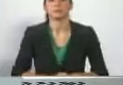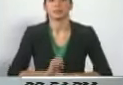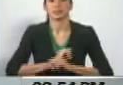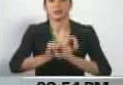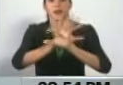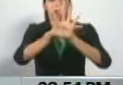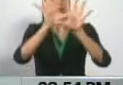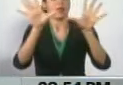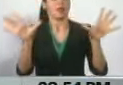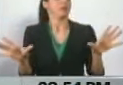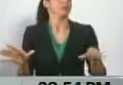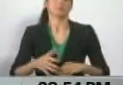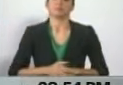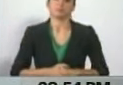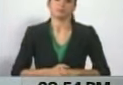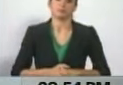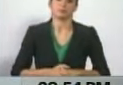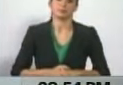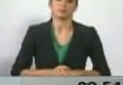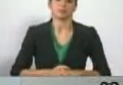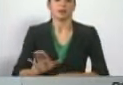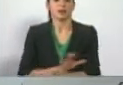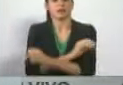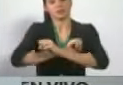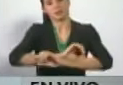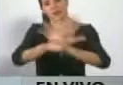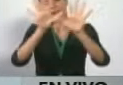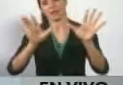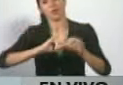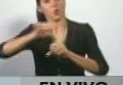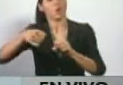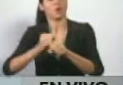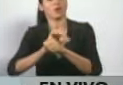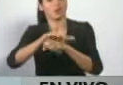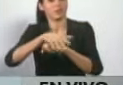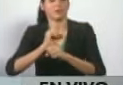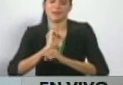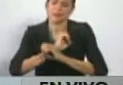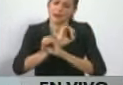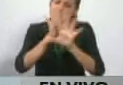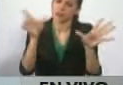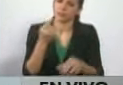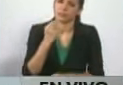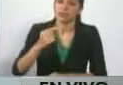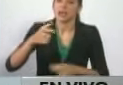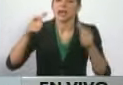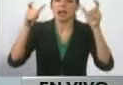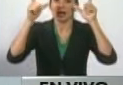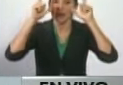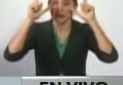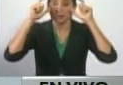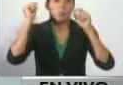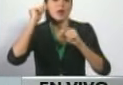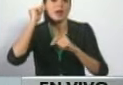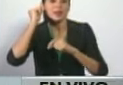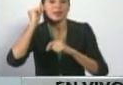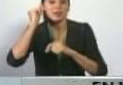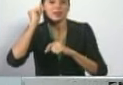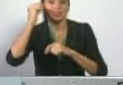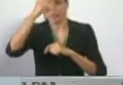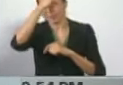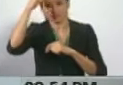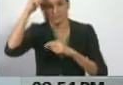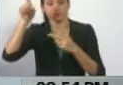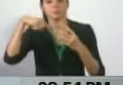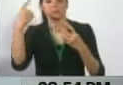Así de claro, cantó nuestro cantaclaro Jorge Rodríguez, nuestra canciller Delcy Rodríguez, nuestro